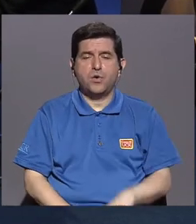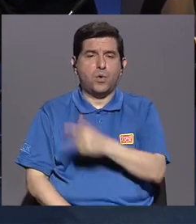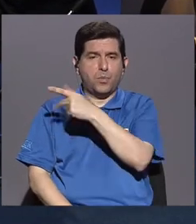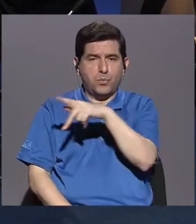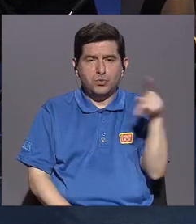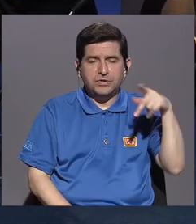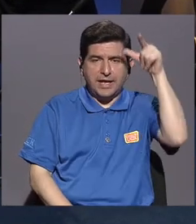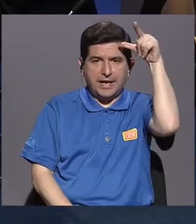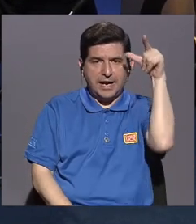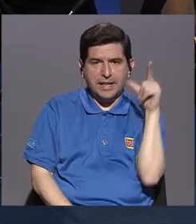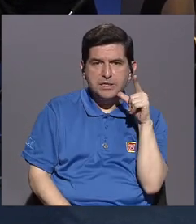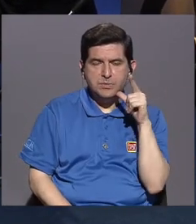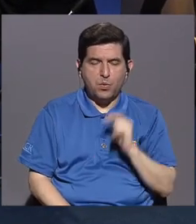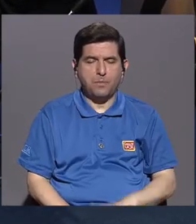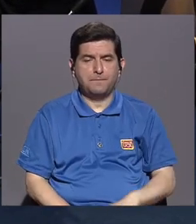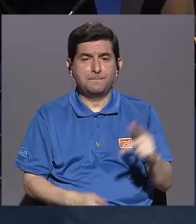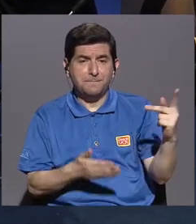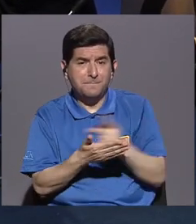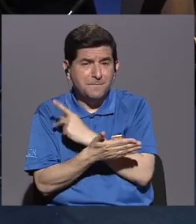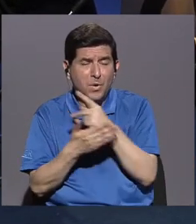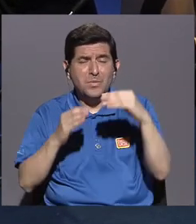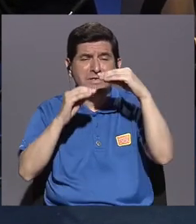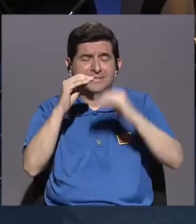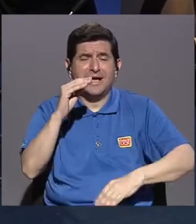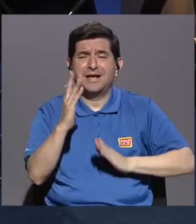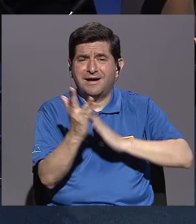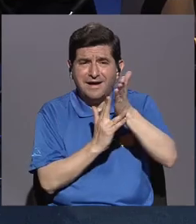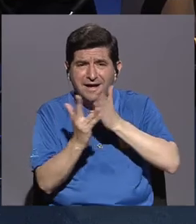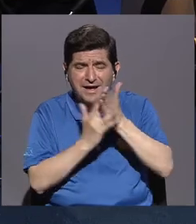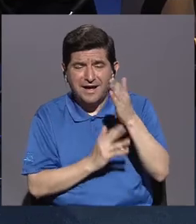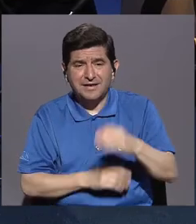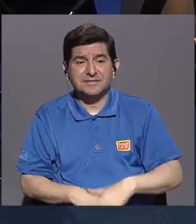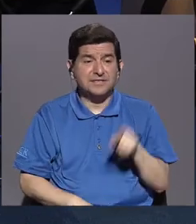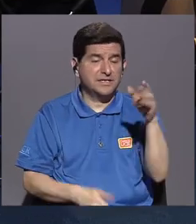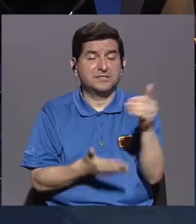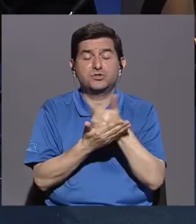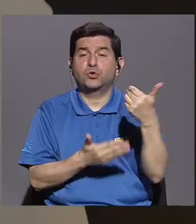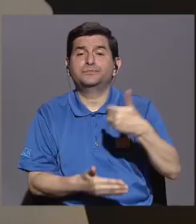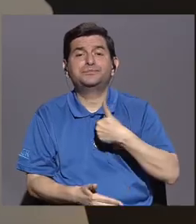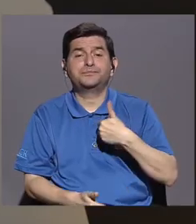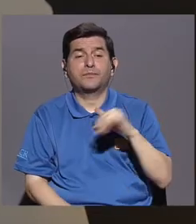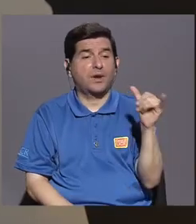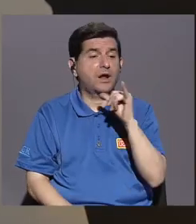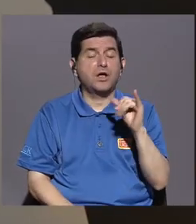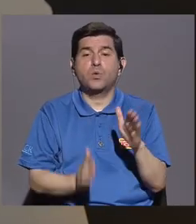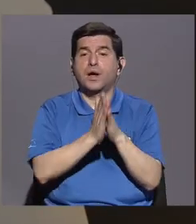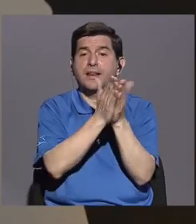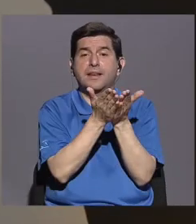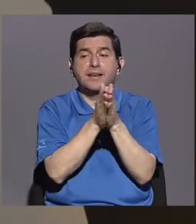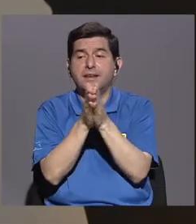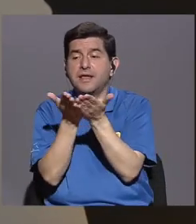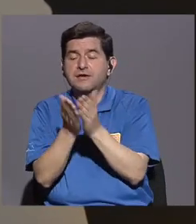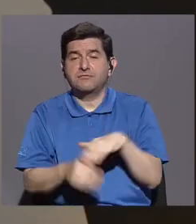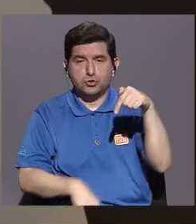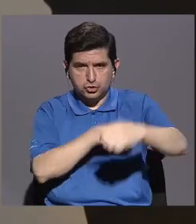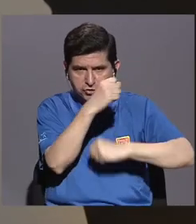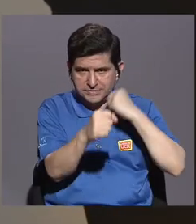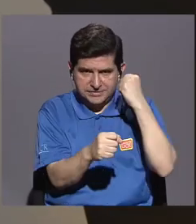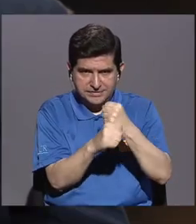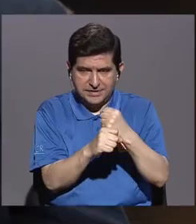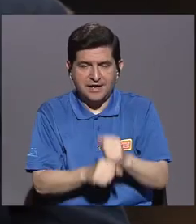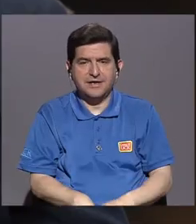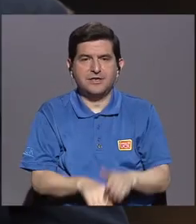Punta Arenas, a Limón, que son las provincias que menos acceso a este tipo de recursos tienen. Igual con los libros. Este año